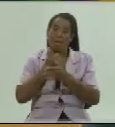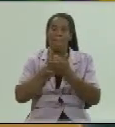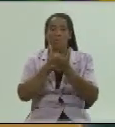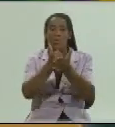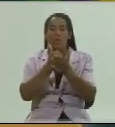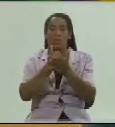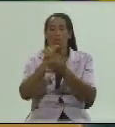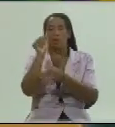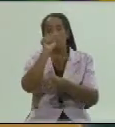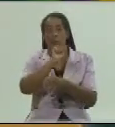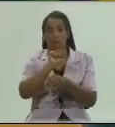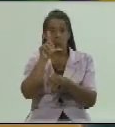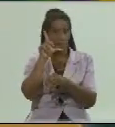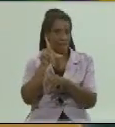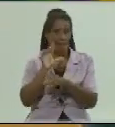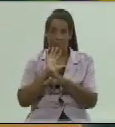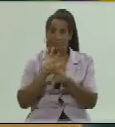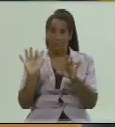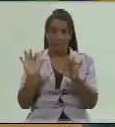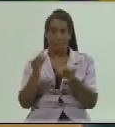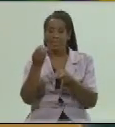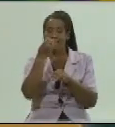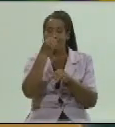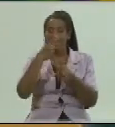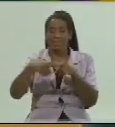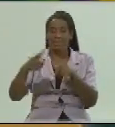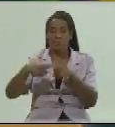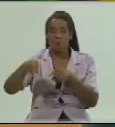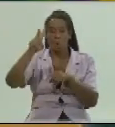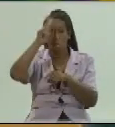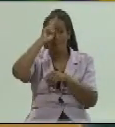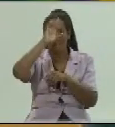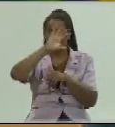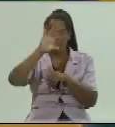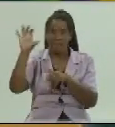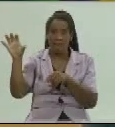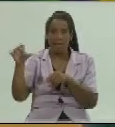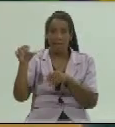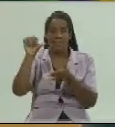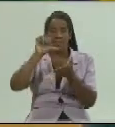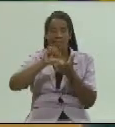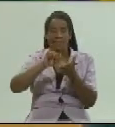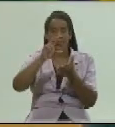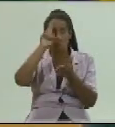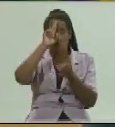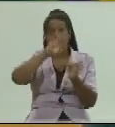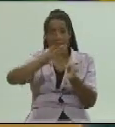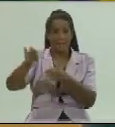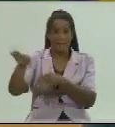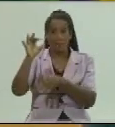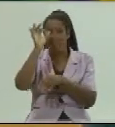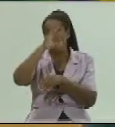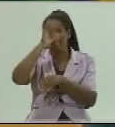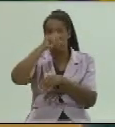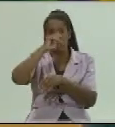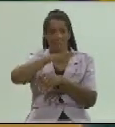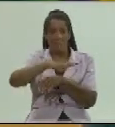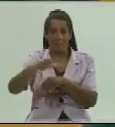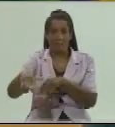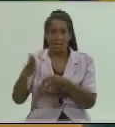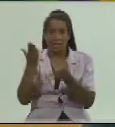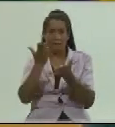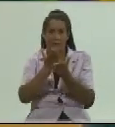esos son los que van destinados a la alimentación de hospitales de centros de aislamiento de círculos infantiles de seminternados